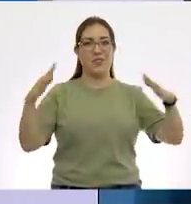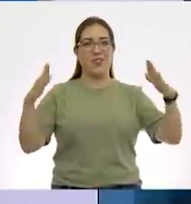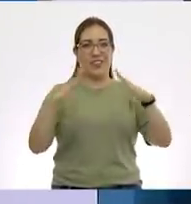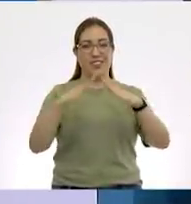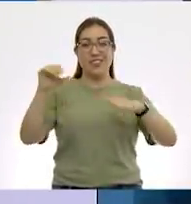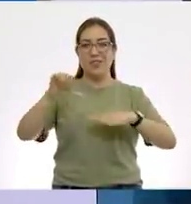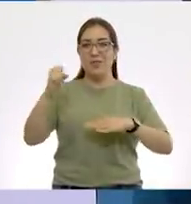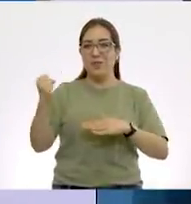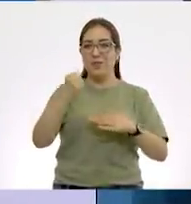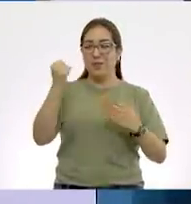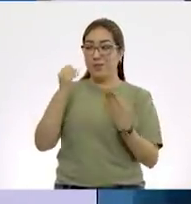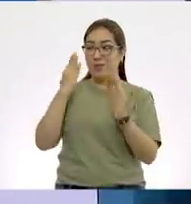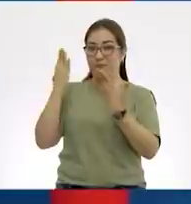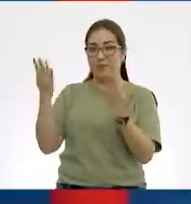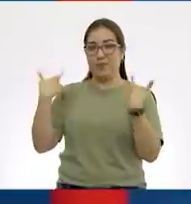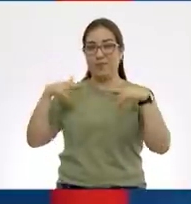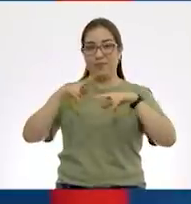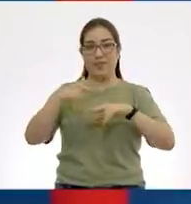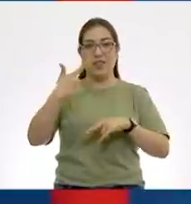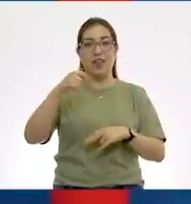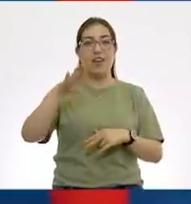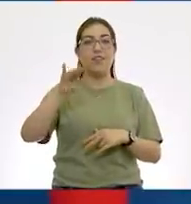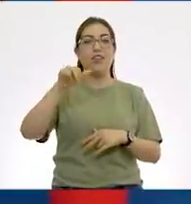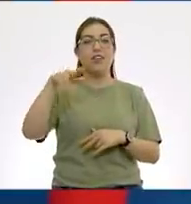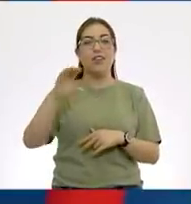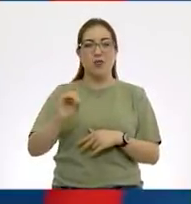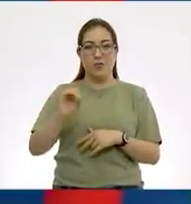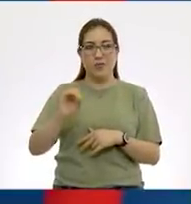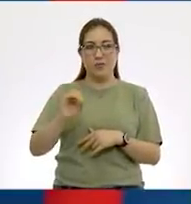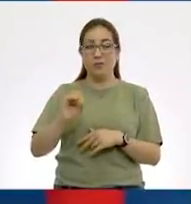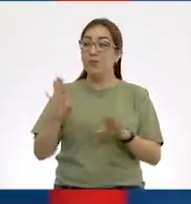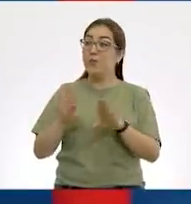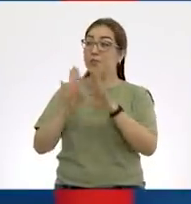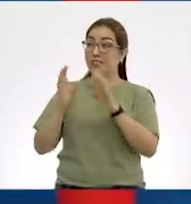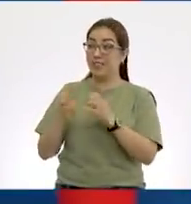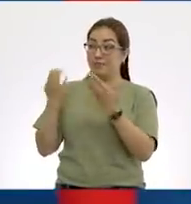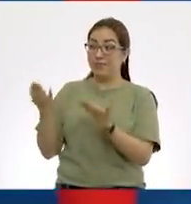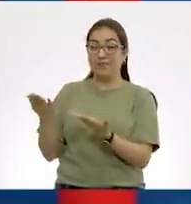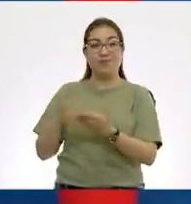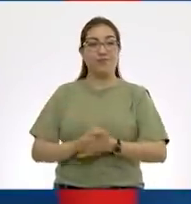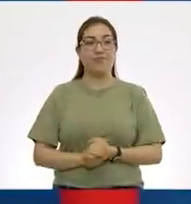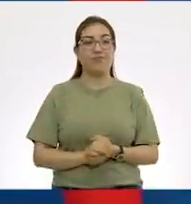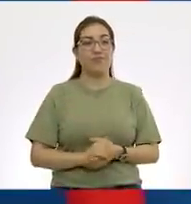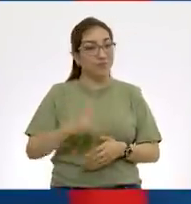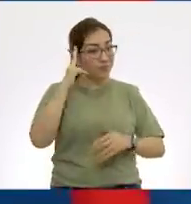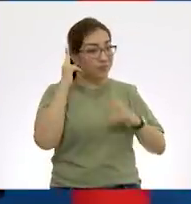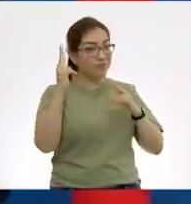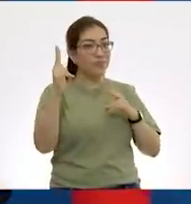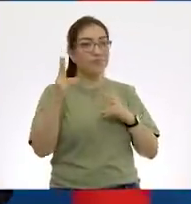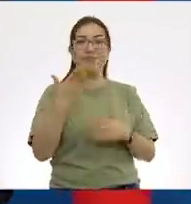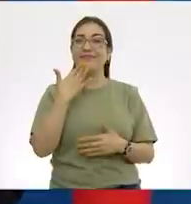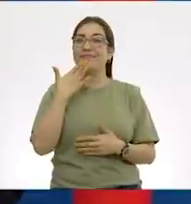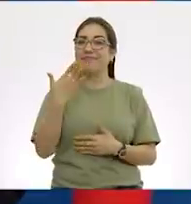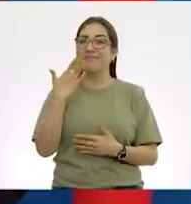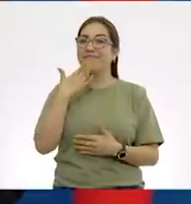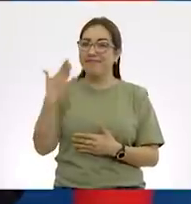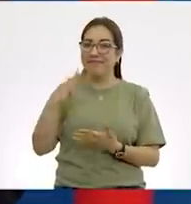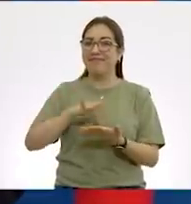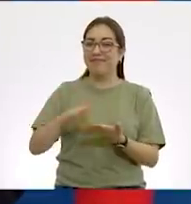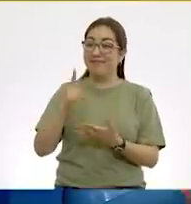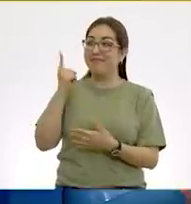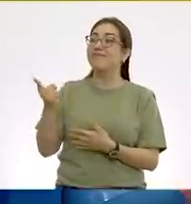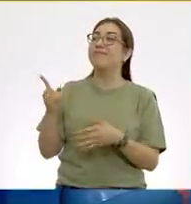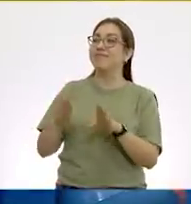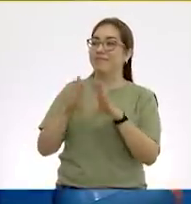nos acompaña el maestro Gavino Sánchez. Maestro Gavino, ¿cómo le va? Hola Aníbal, bien, bien, me va muy bien. ¿Y a ti qué tal?